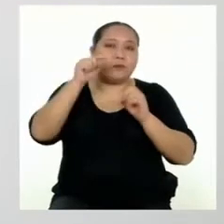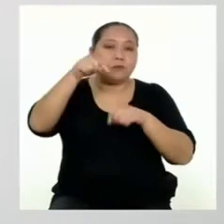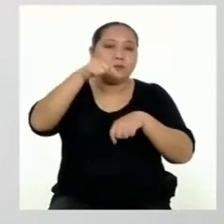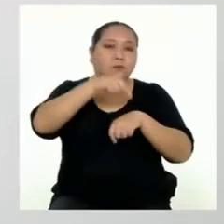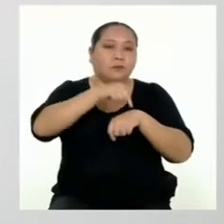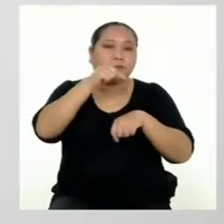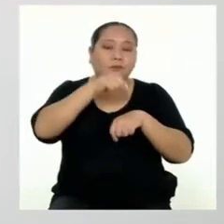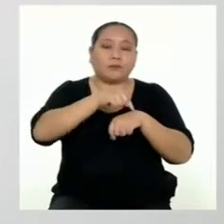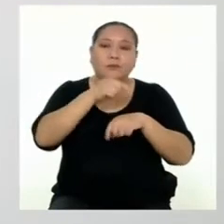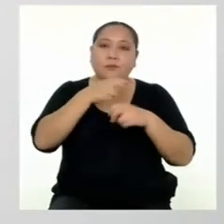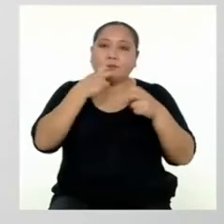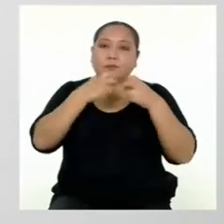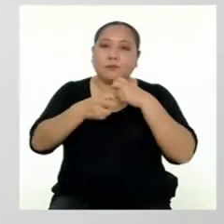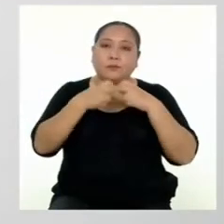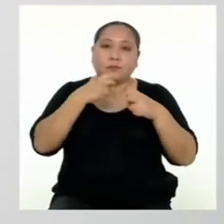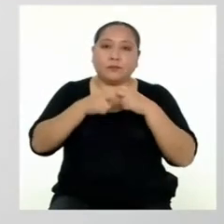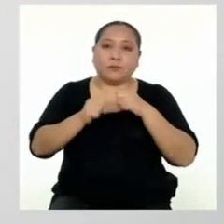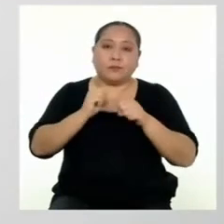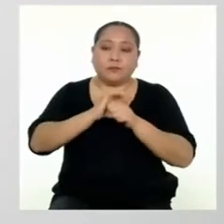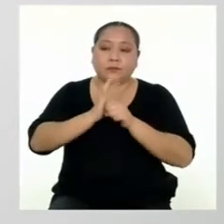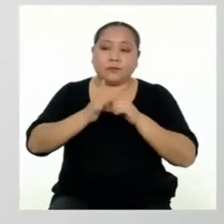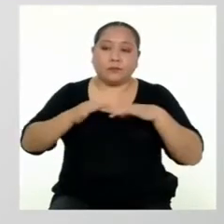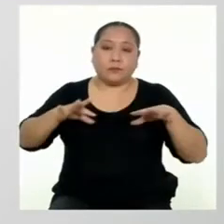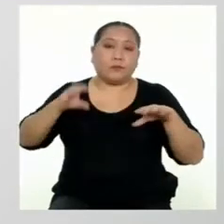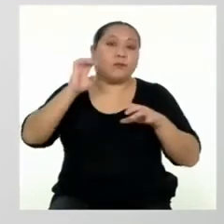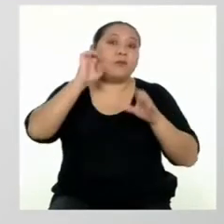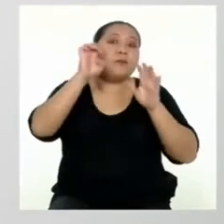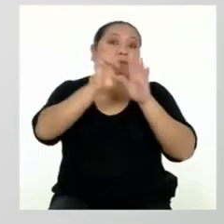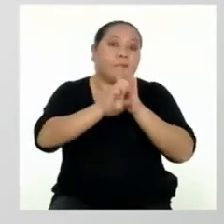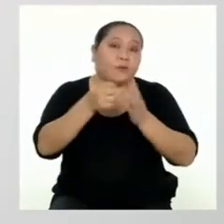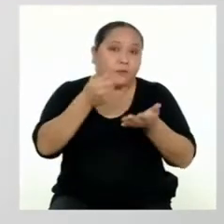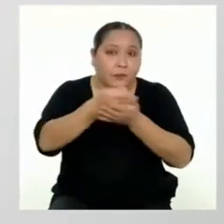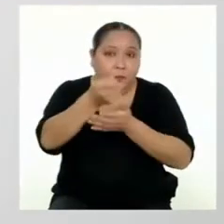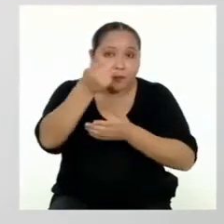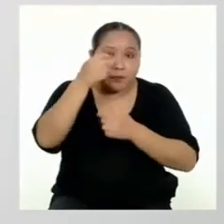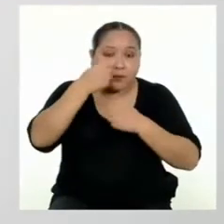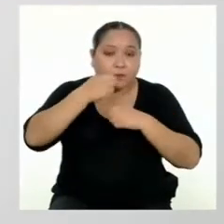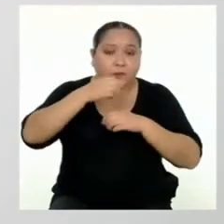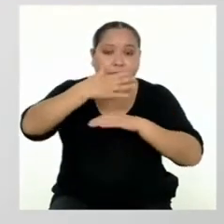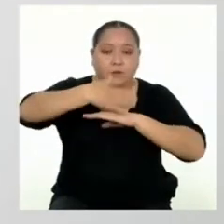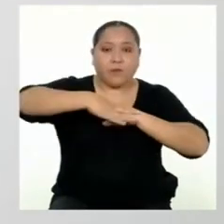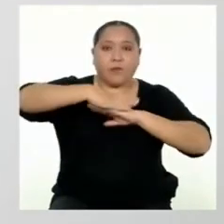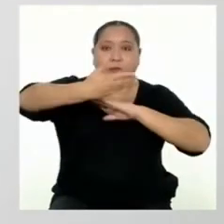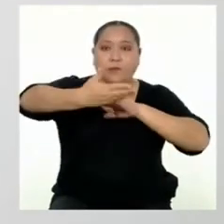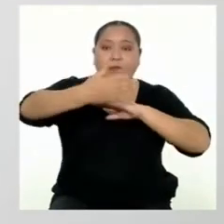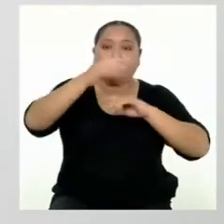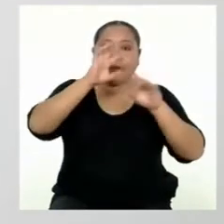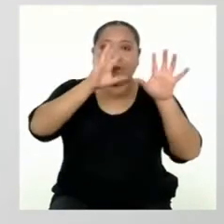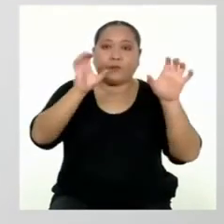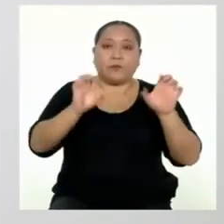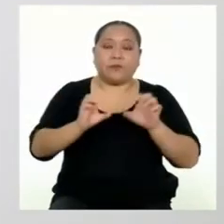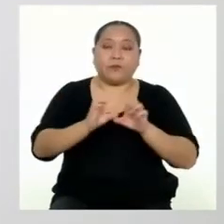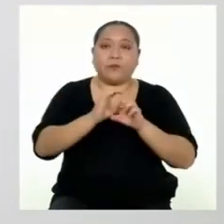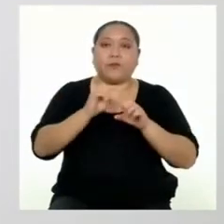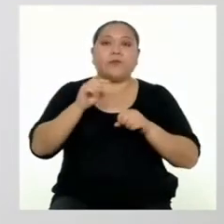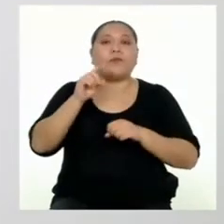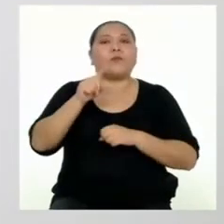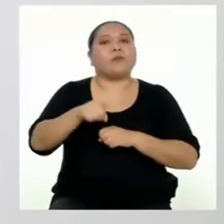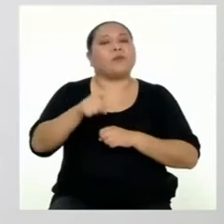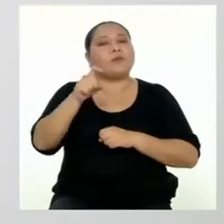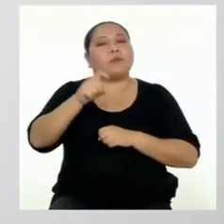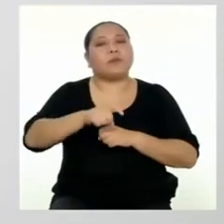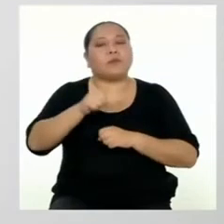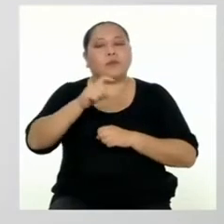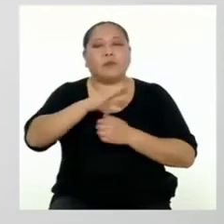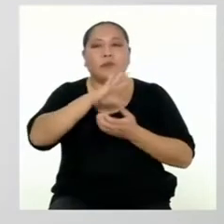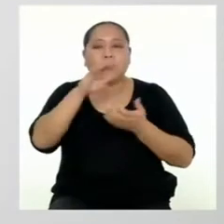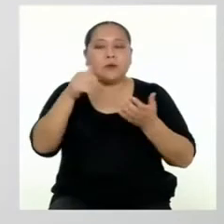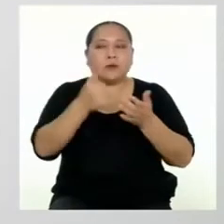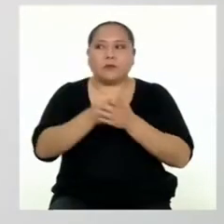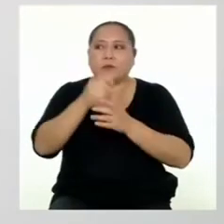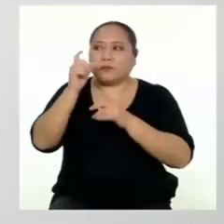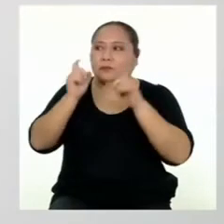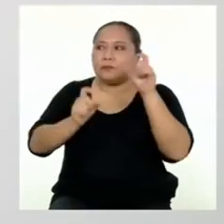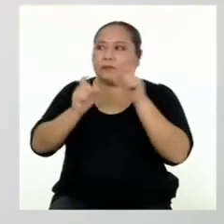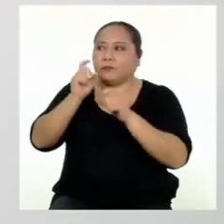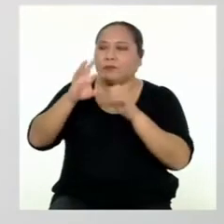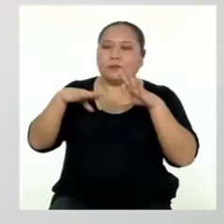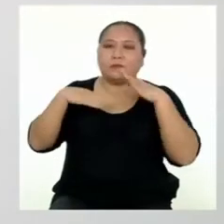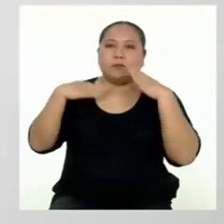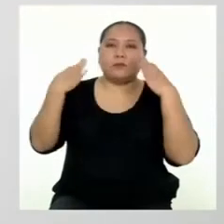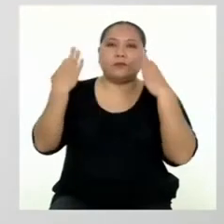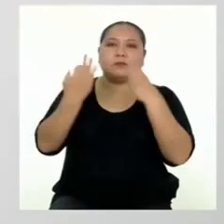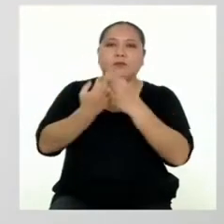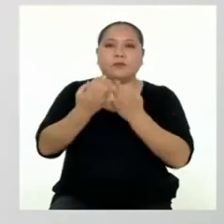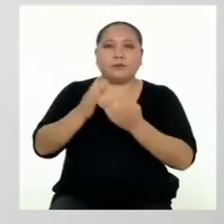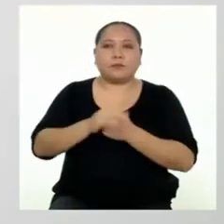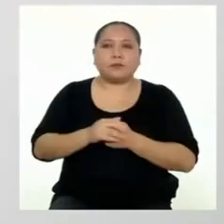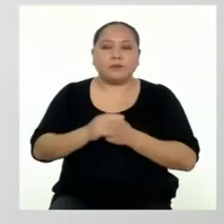en esta época como la de la computadora, por ejemplo, será necesario que todos los miembros de la